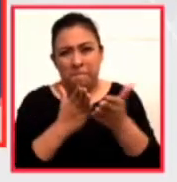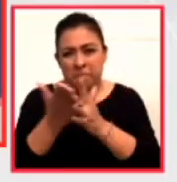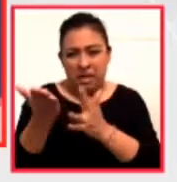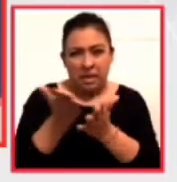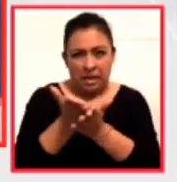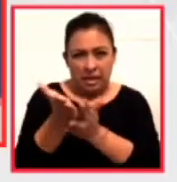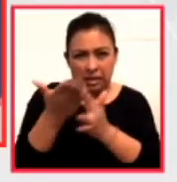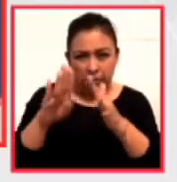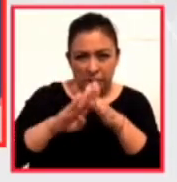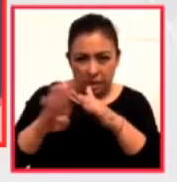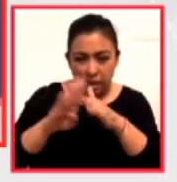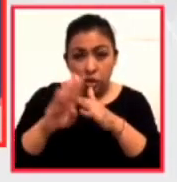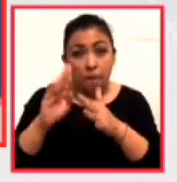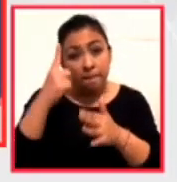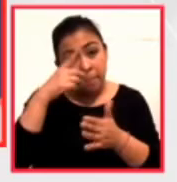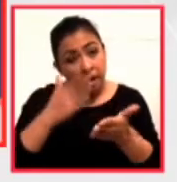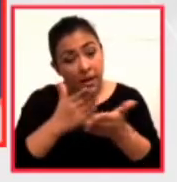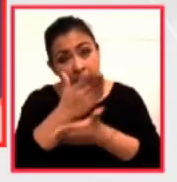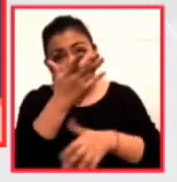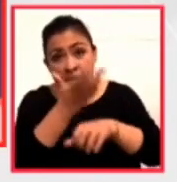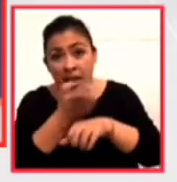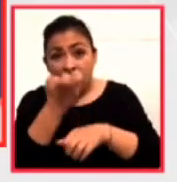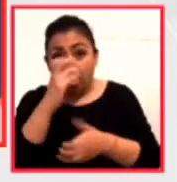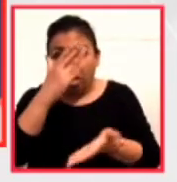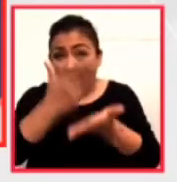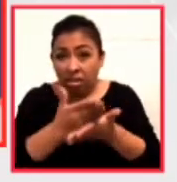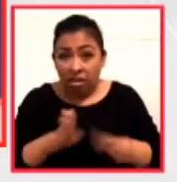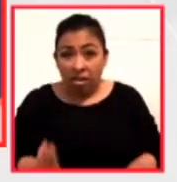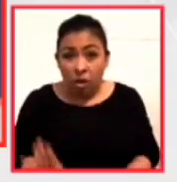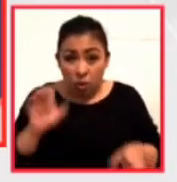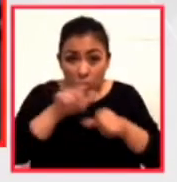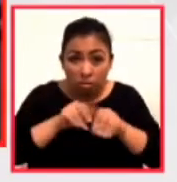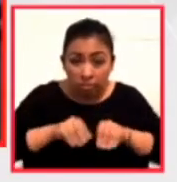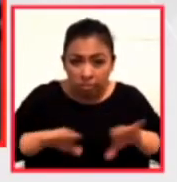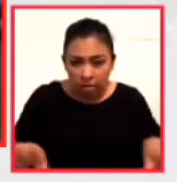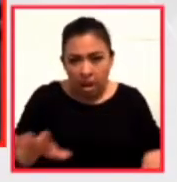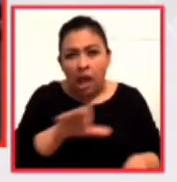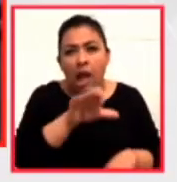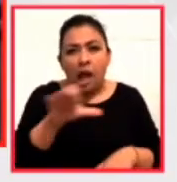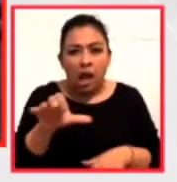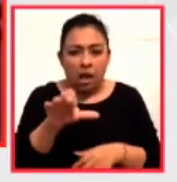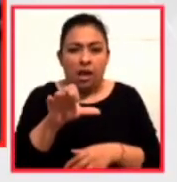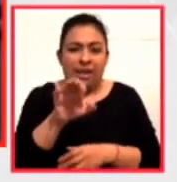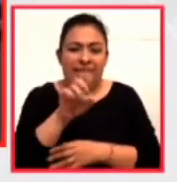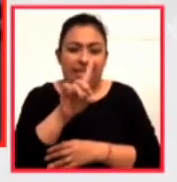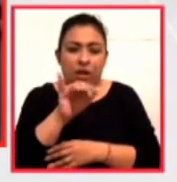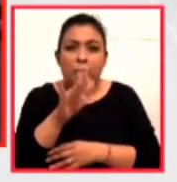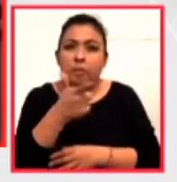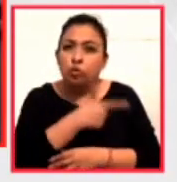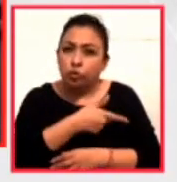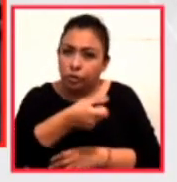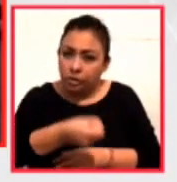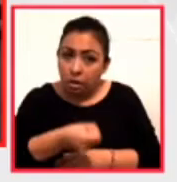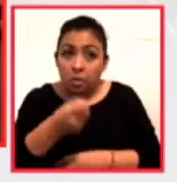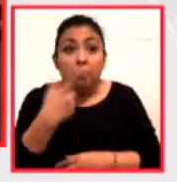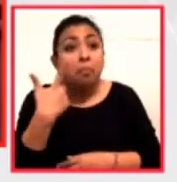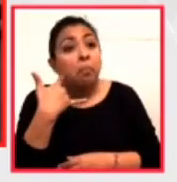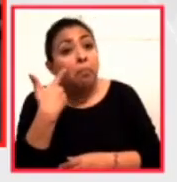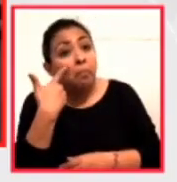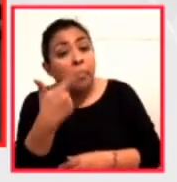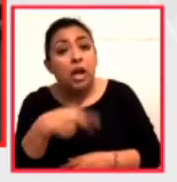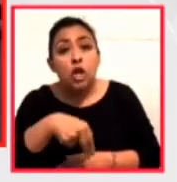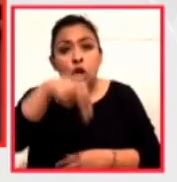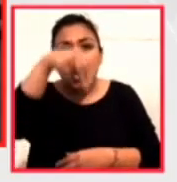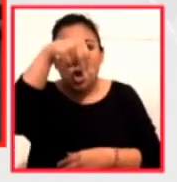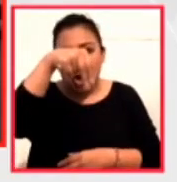detiene a la diáspora cultural de mi querido Edgardo Bermejo, a saludo con mucho gusto, que nos lleva a pasear precisamente por el norte del